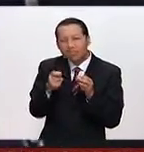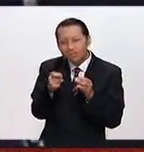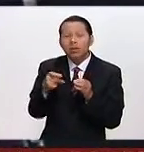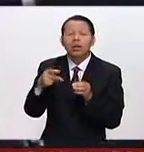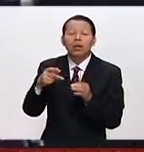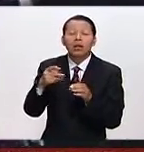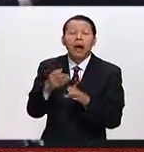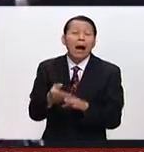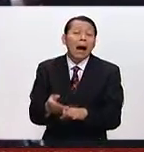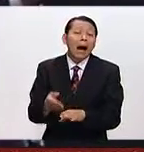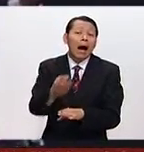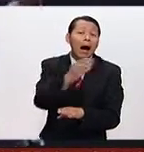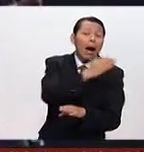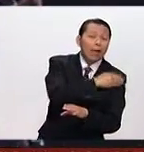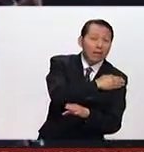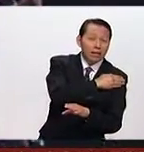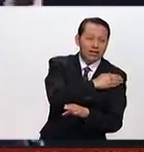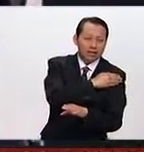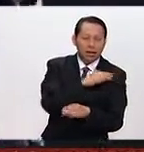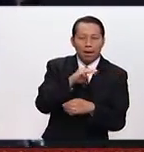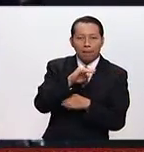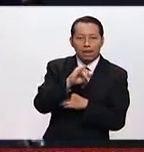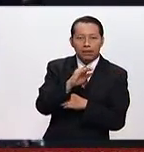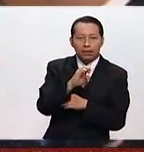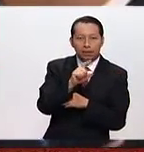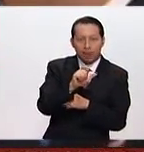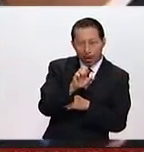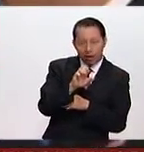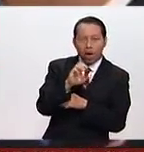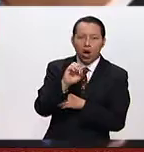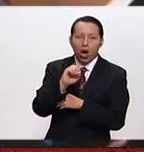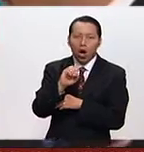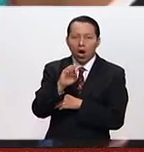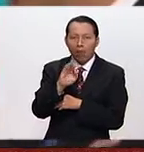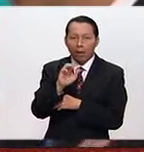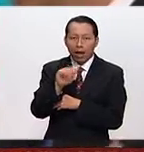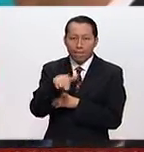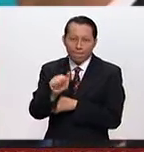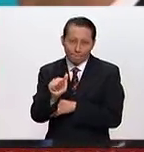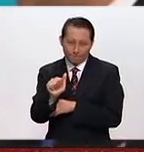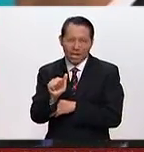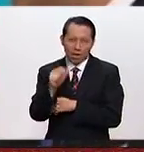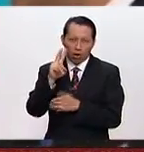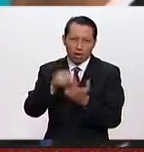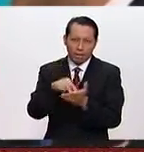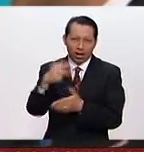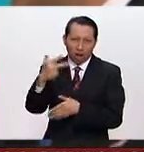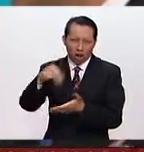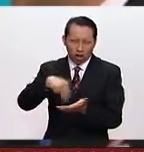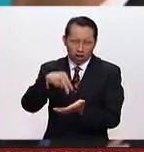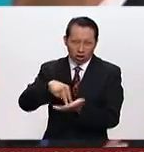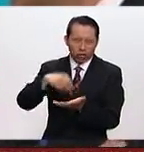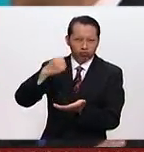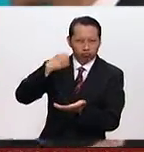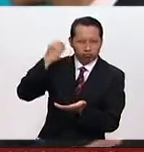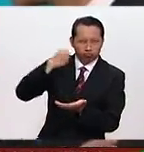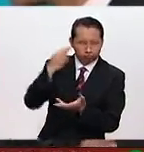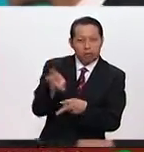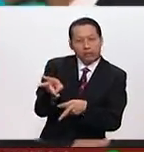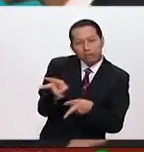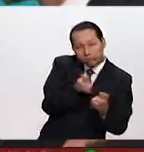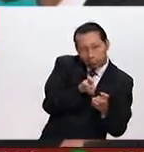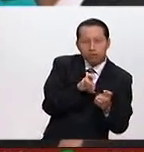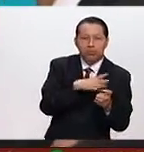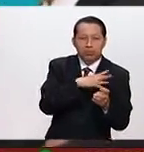que había pronunciado Michelle Obama en la Convención Nacional Demócrata de 2008. Durante todo el ciclo electoral de la mañana este